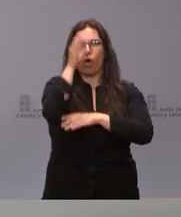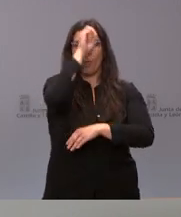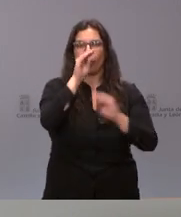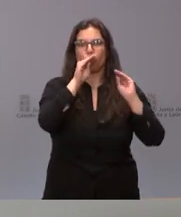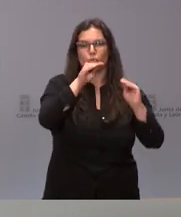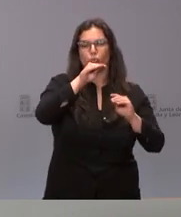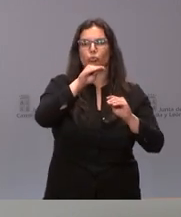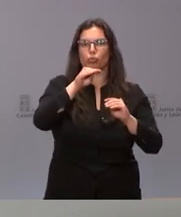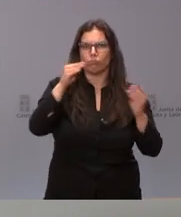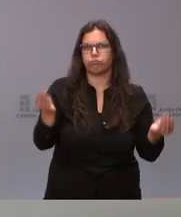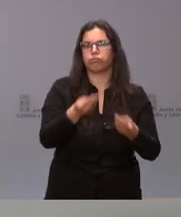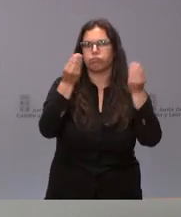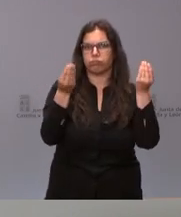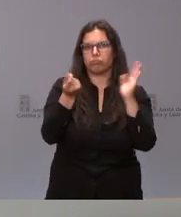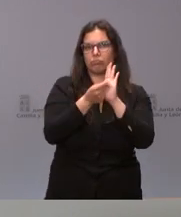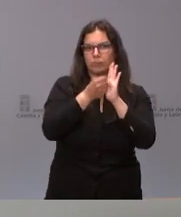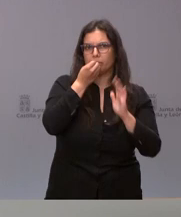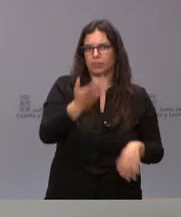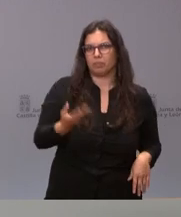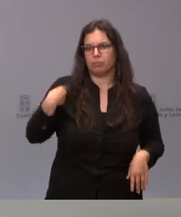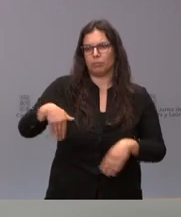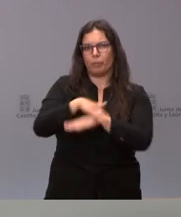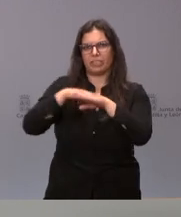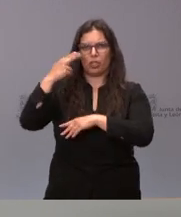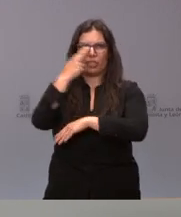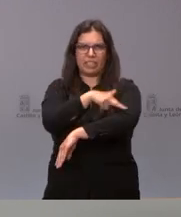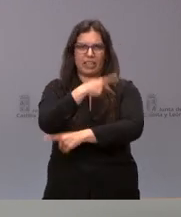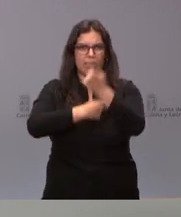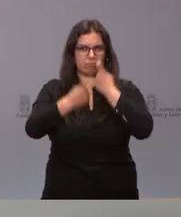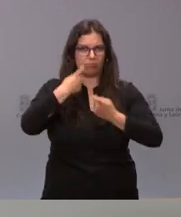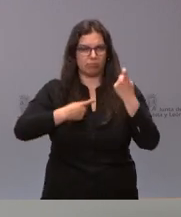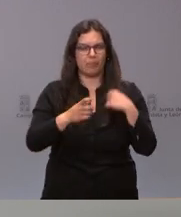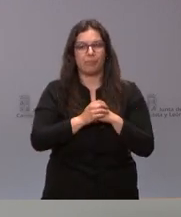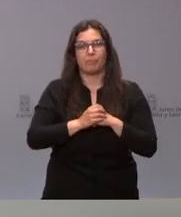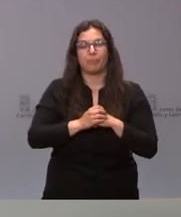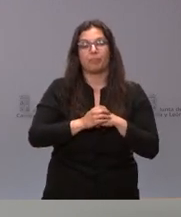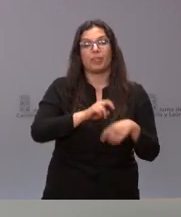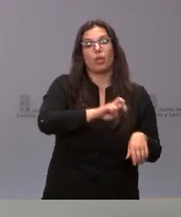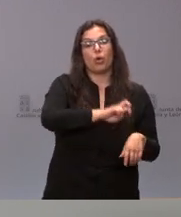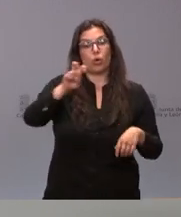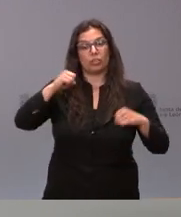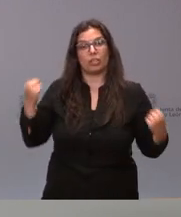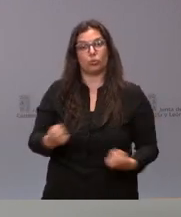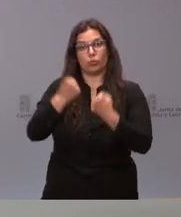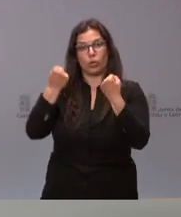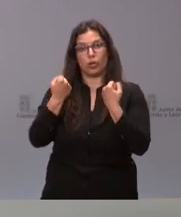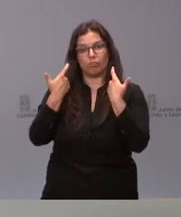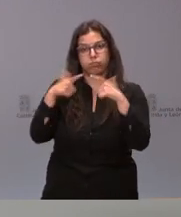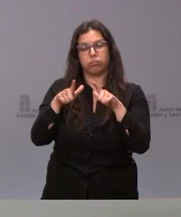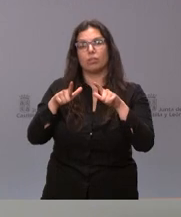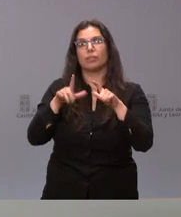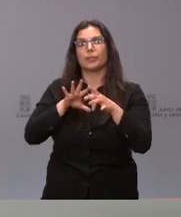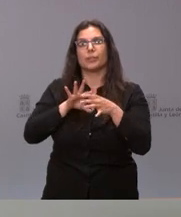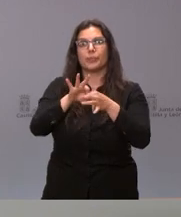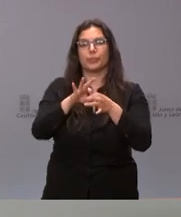el propio Ministerio de Sanidad. Un segundo grupo de actuaciones es el que afecta a dos provincias de